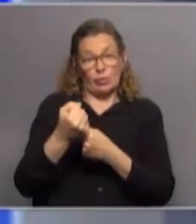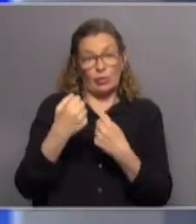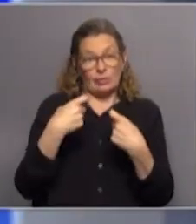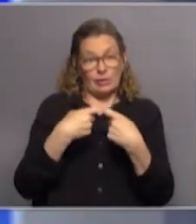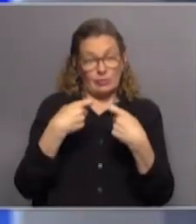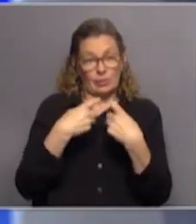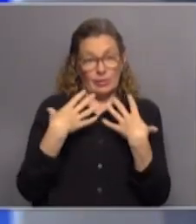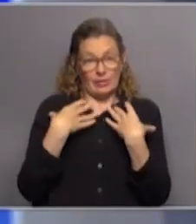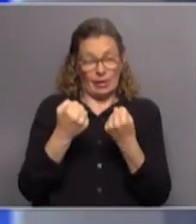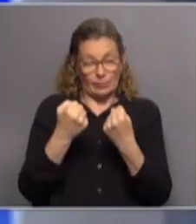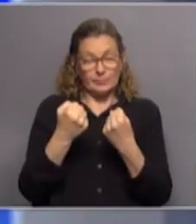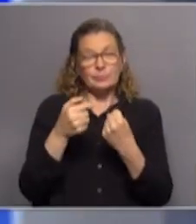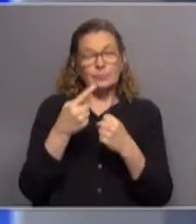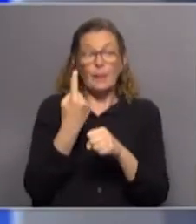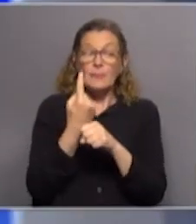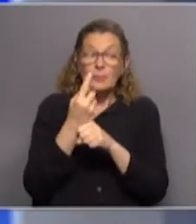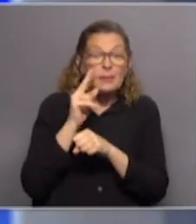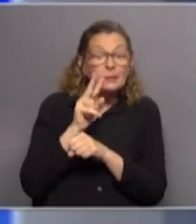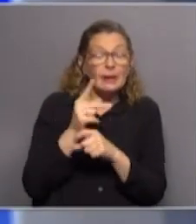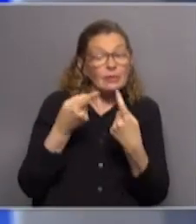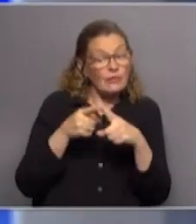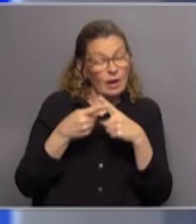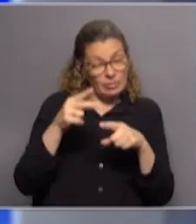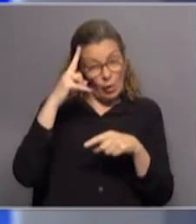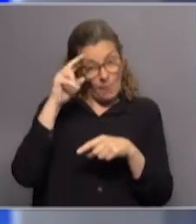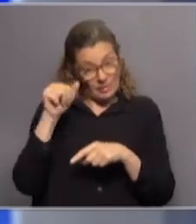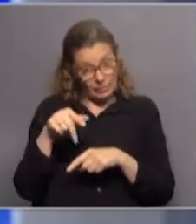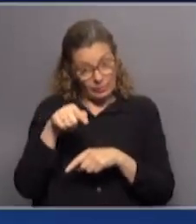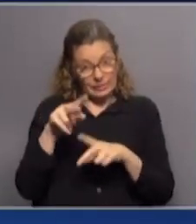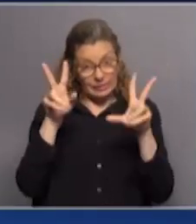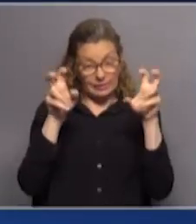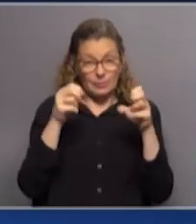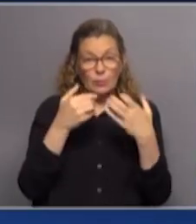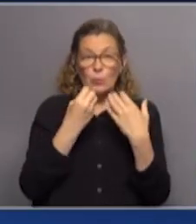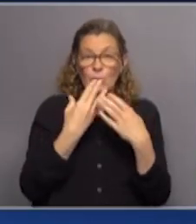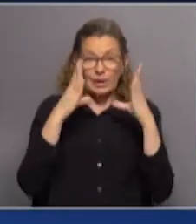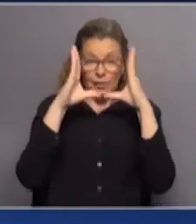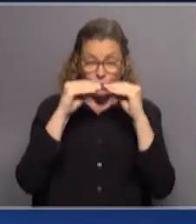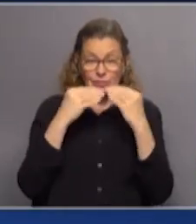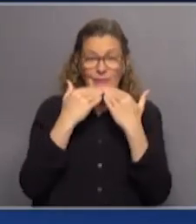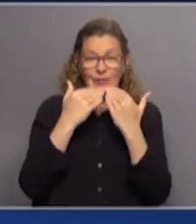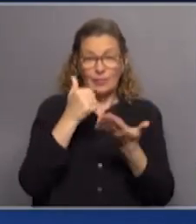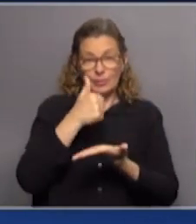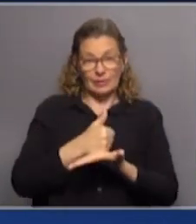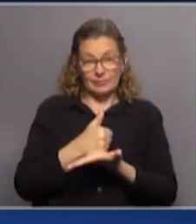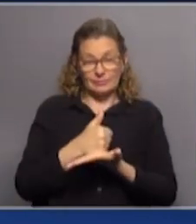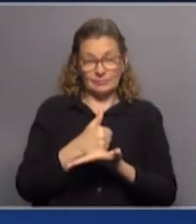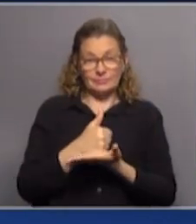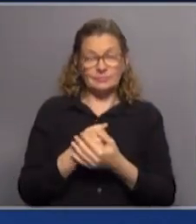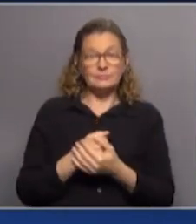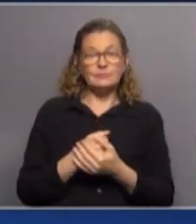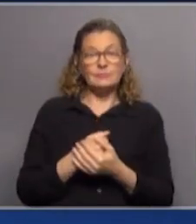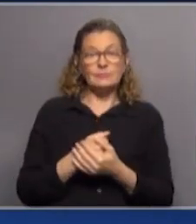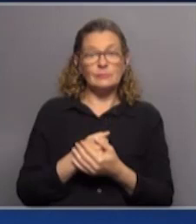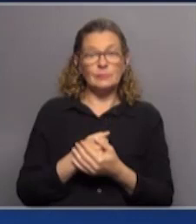o para tener una de las primeras miradas, porque hay distintas opiniones con respecto a esto. Flor, buenas noches y gracias por estar en Otro